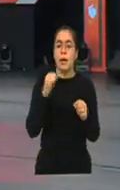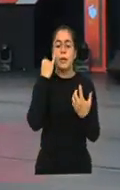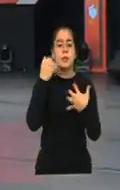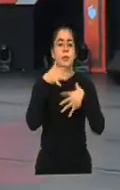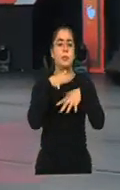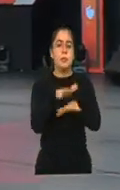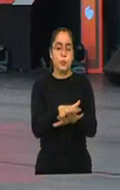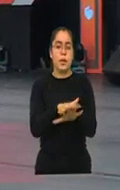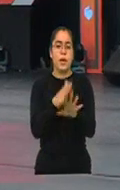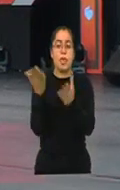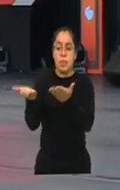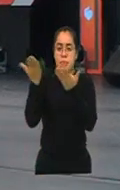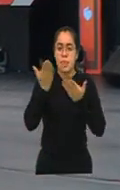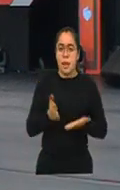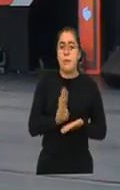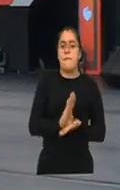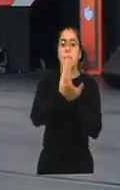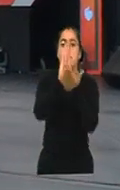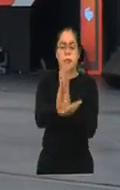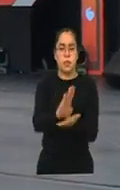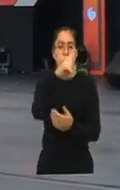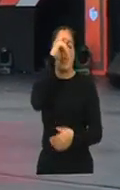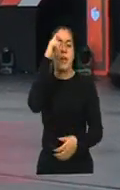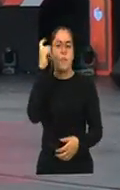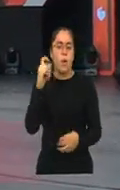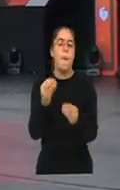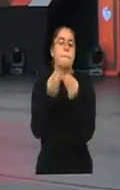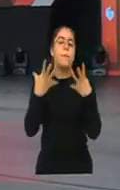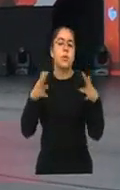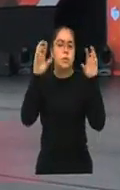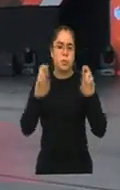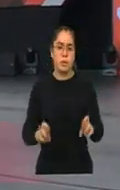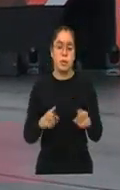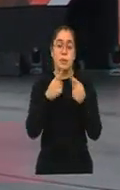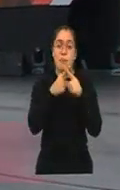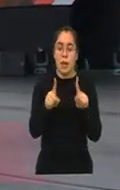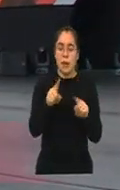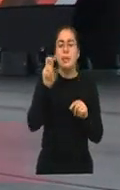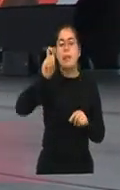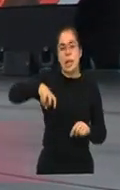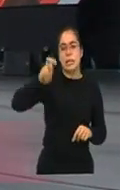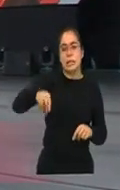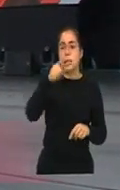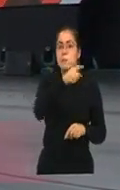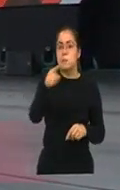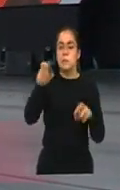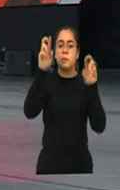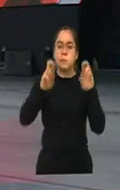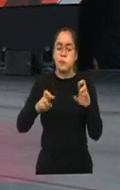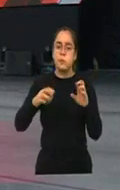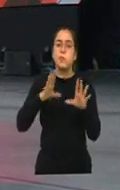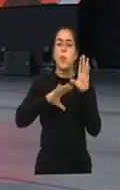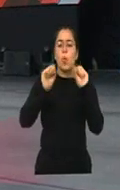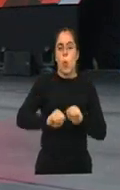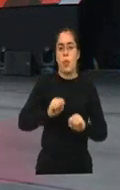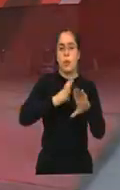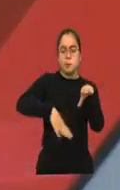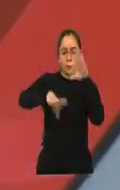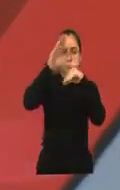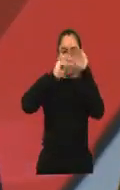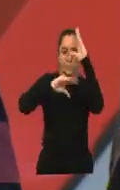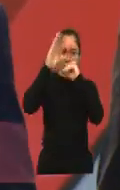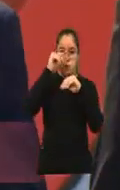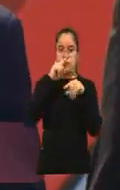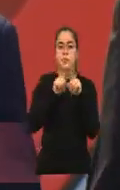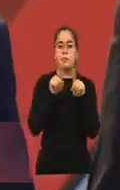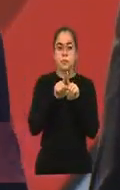darle este beneficio laboral a muchísimas personas que lo necesiten desde la preparación. Ya ocurre en muchos lugares del mundo. Es una realidad, es ley y